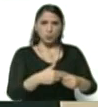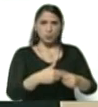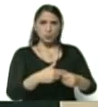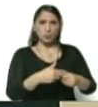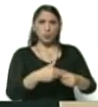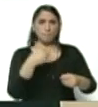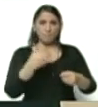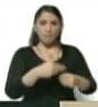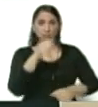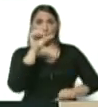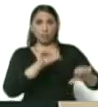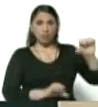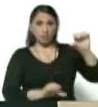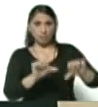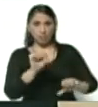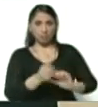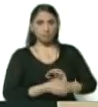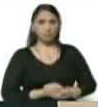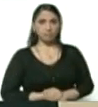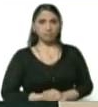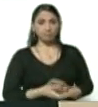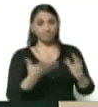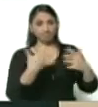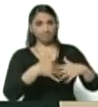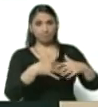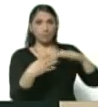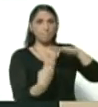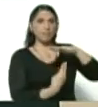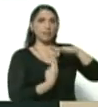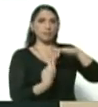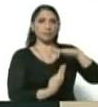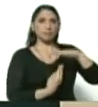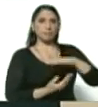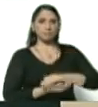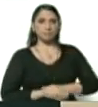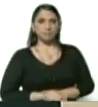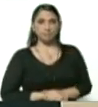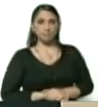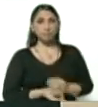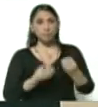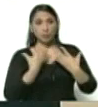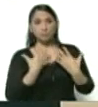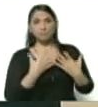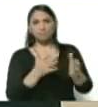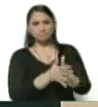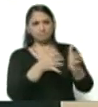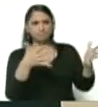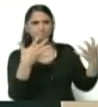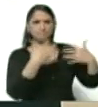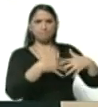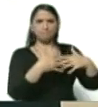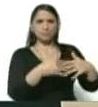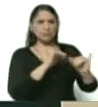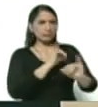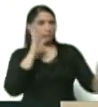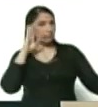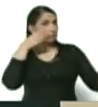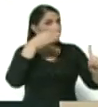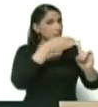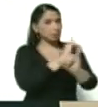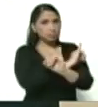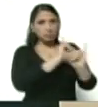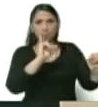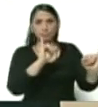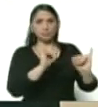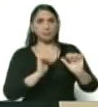petroquímica, el sector de las empresas básicas. En fin, las grandes empresas han estado ya